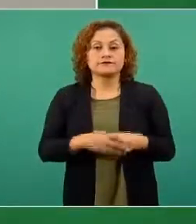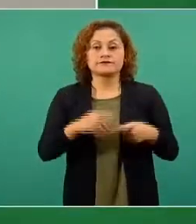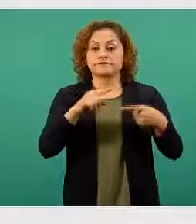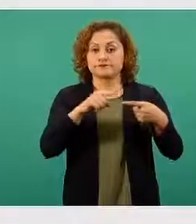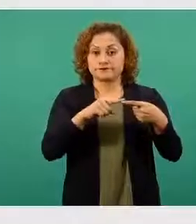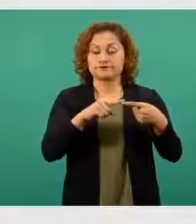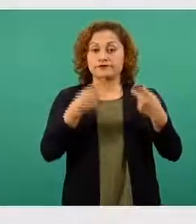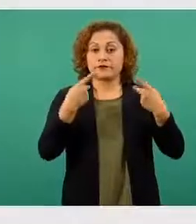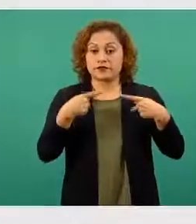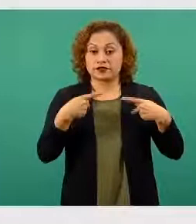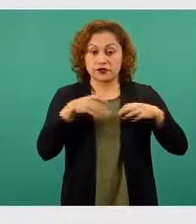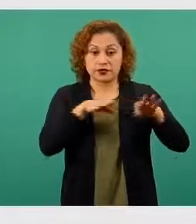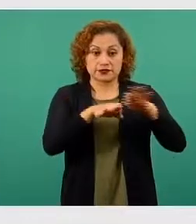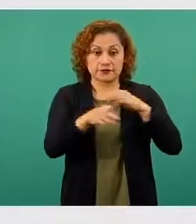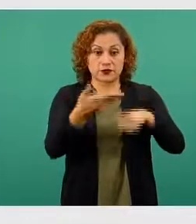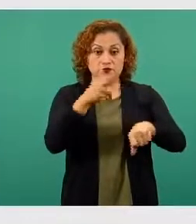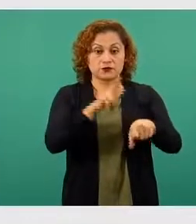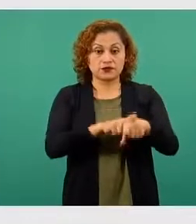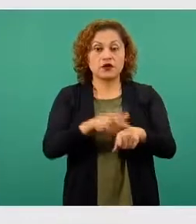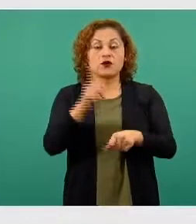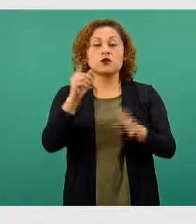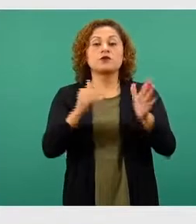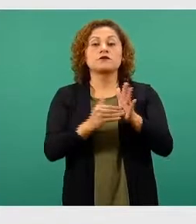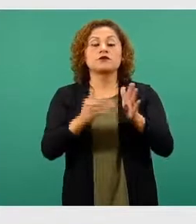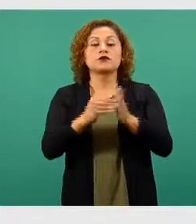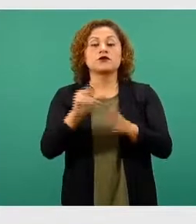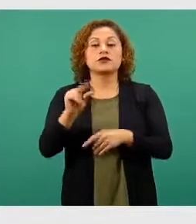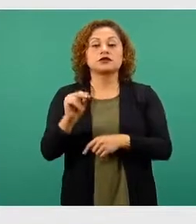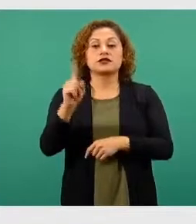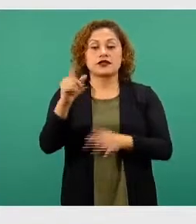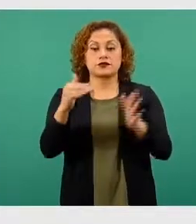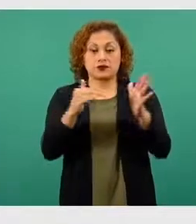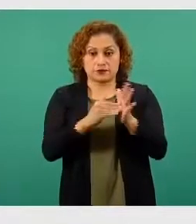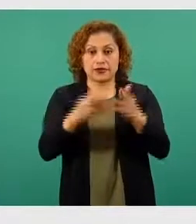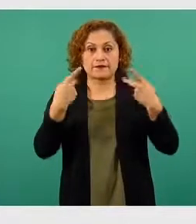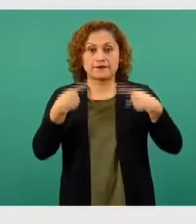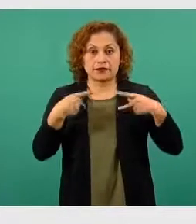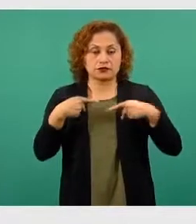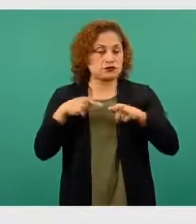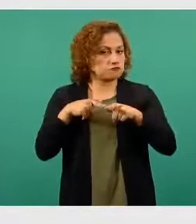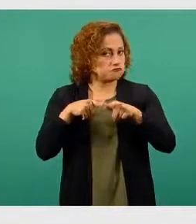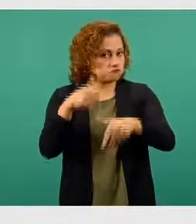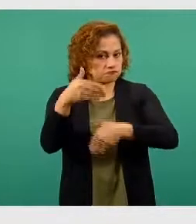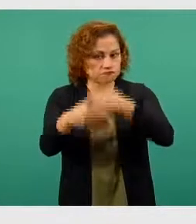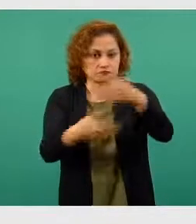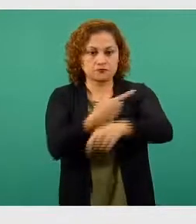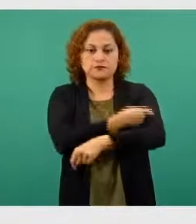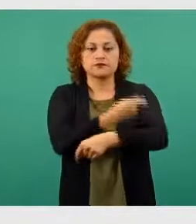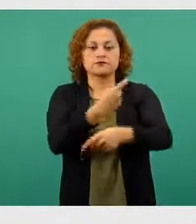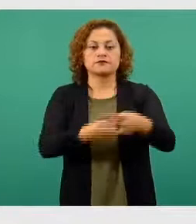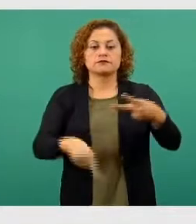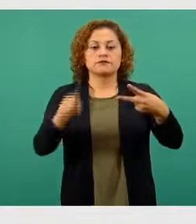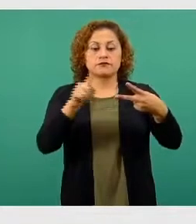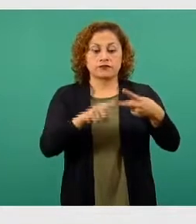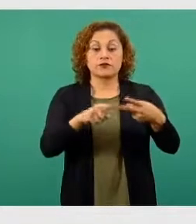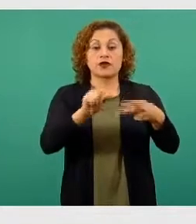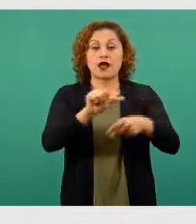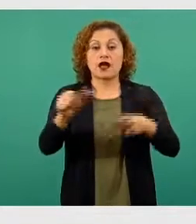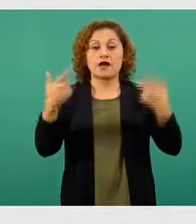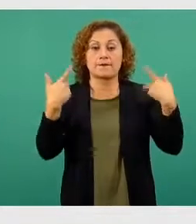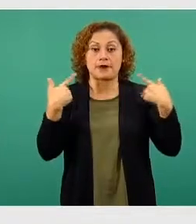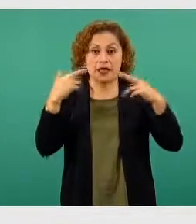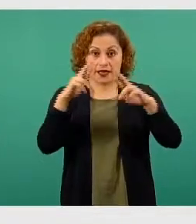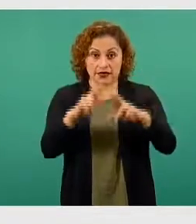salud, poco más de un millón ochenta y un mil personas. Continúa avanzando también el grupo de trabajadores de la educación,